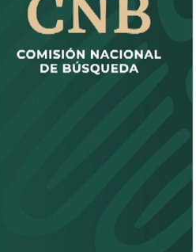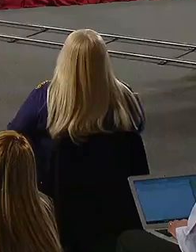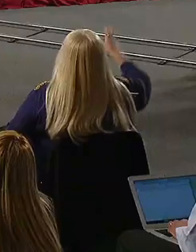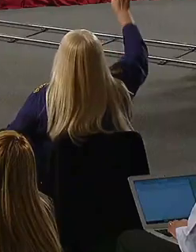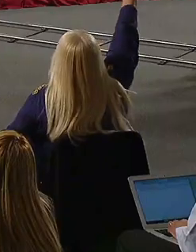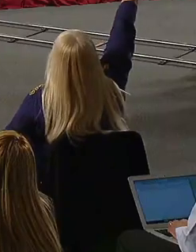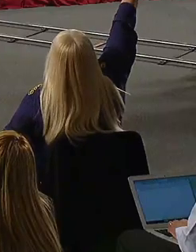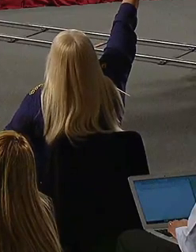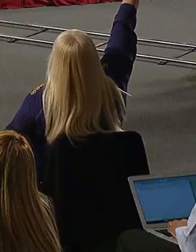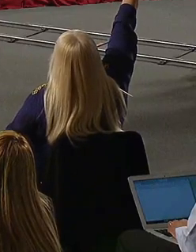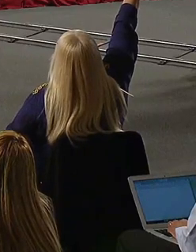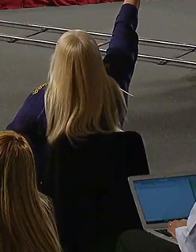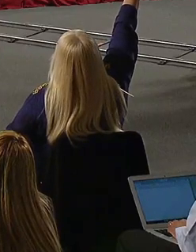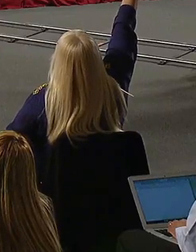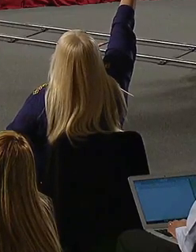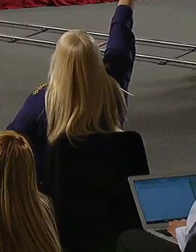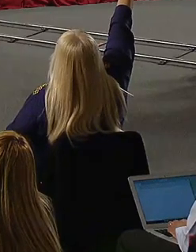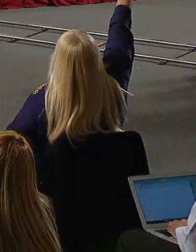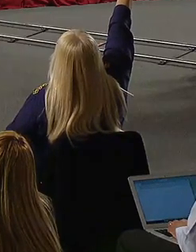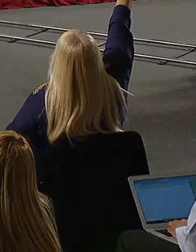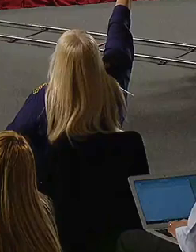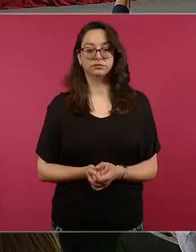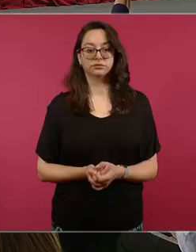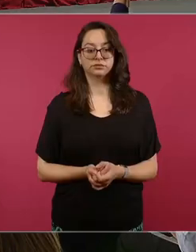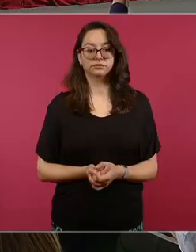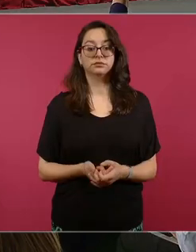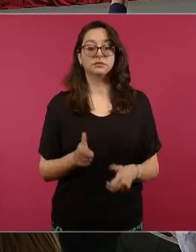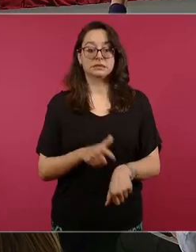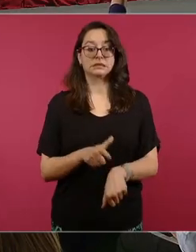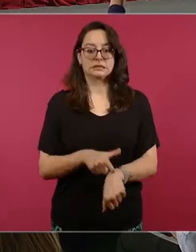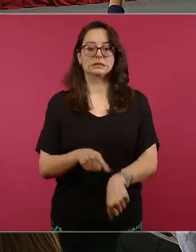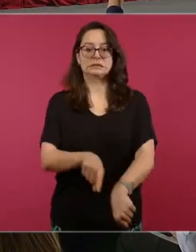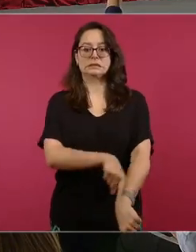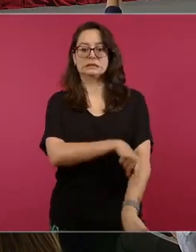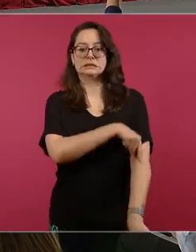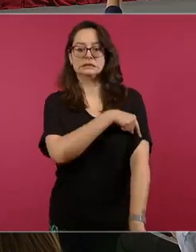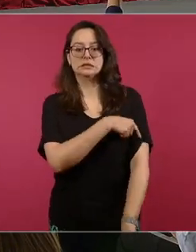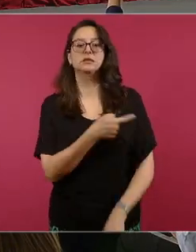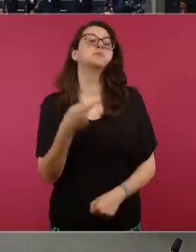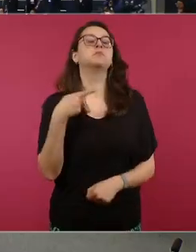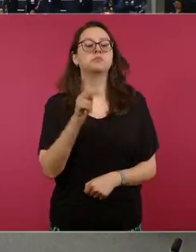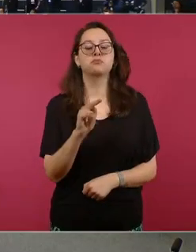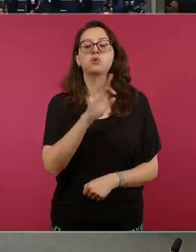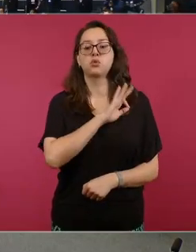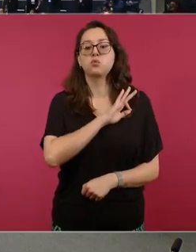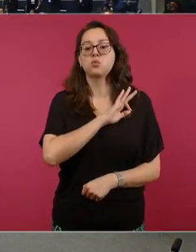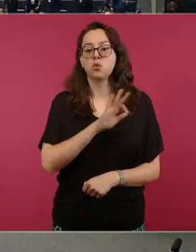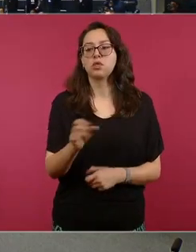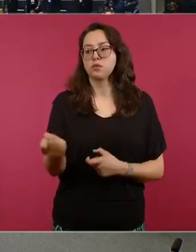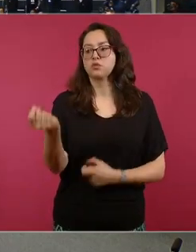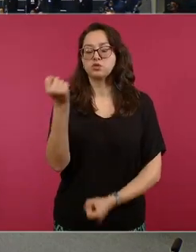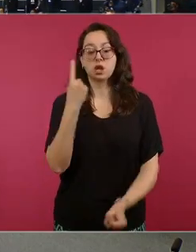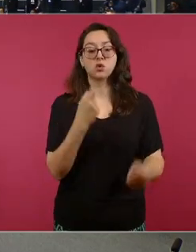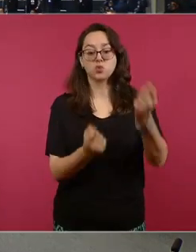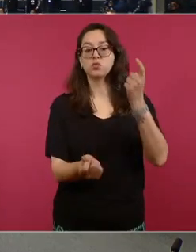bueno pues nos llevó tiempo pero nos alcanza para contestar algunas preguntas